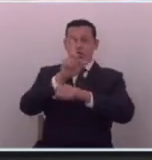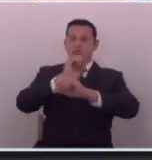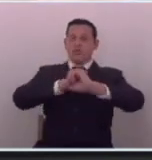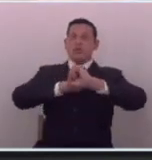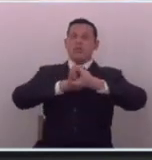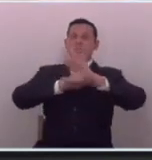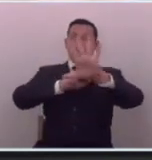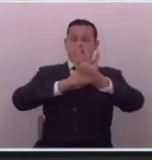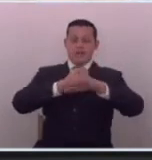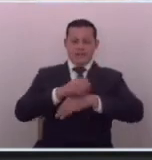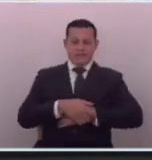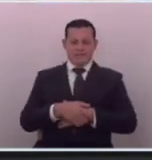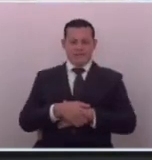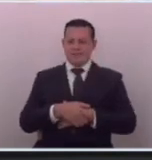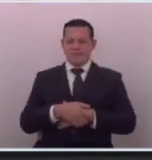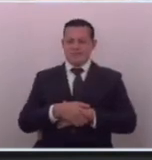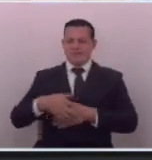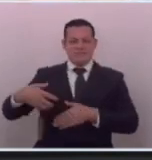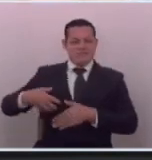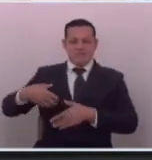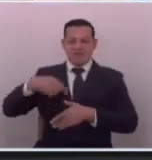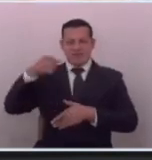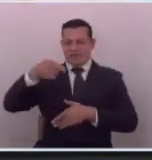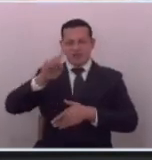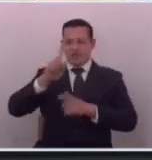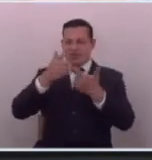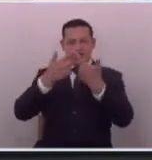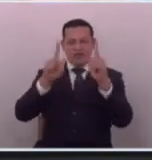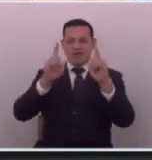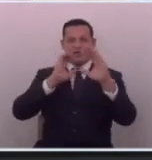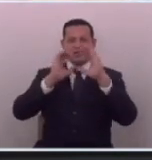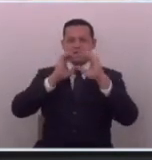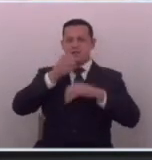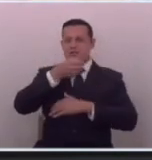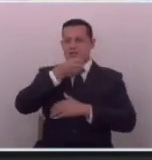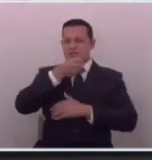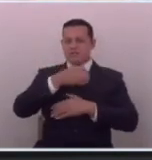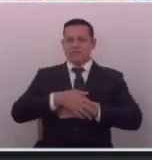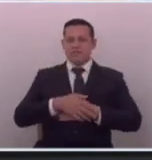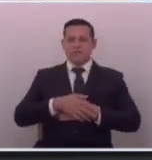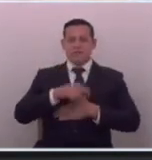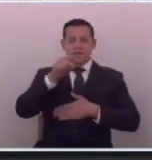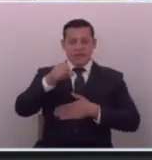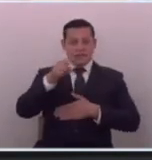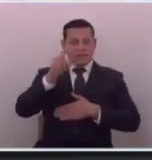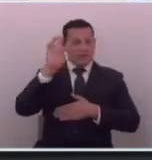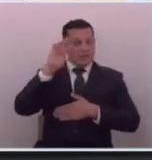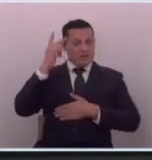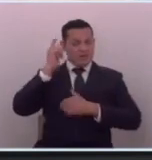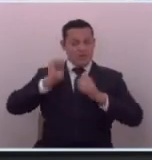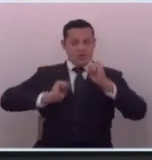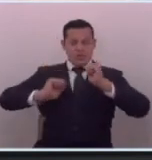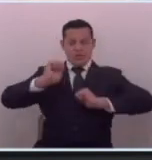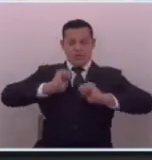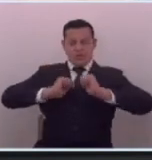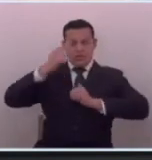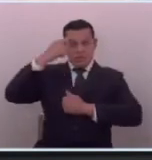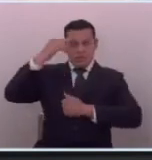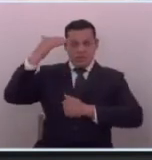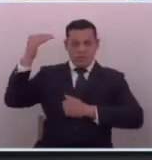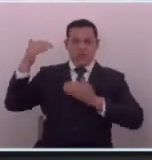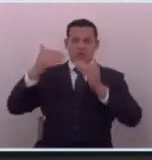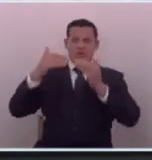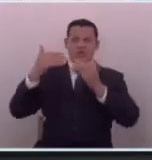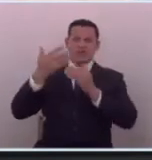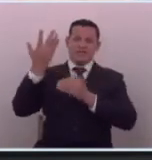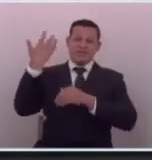ponen esa no es libertad de prensa eso es ser un actor político como lo fueron